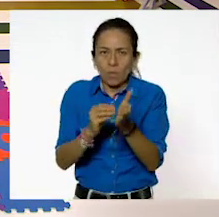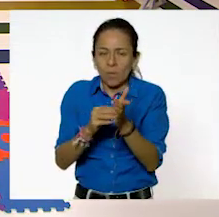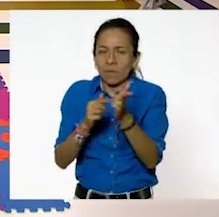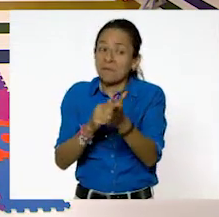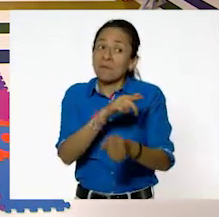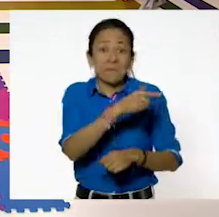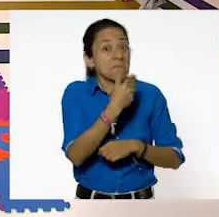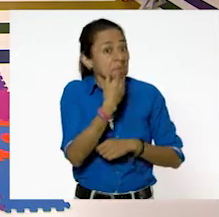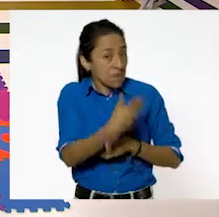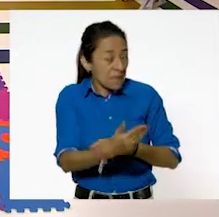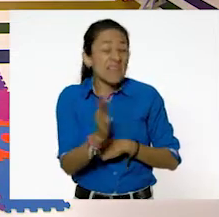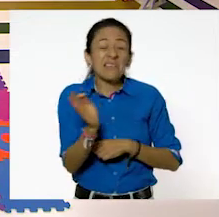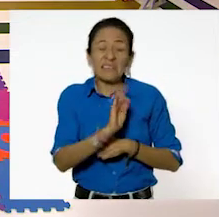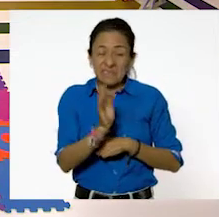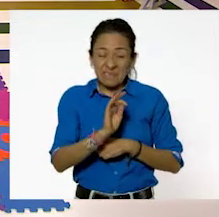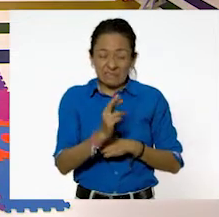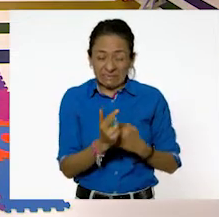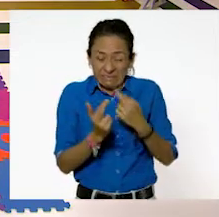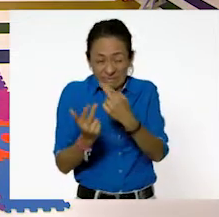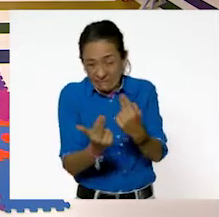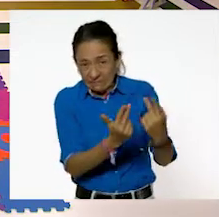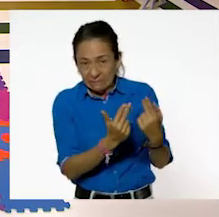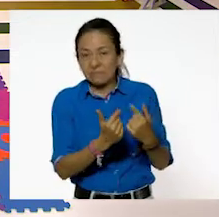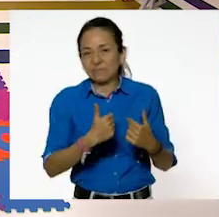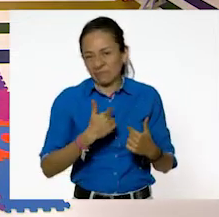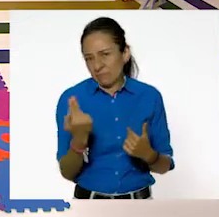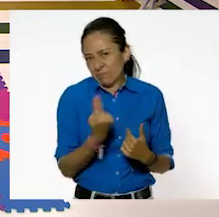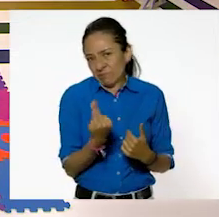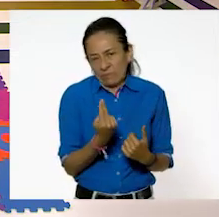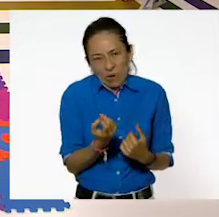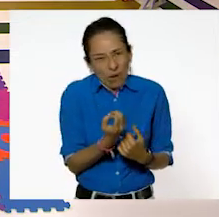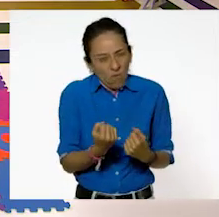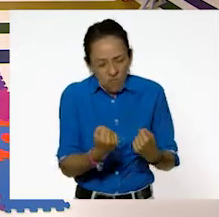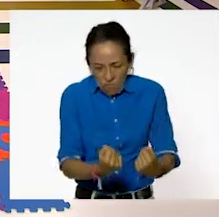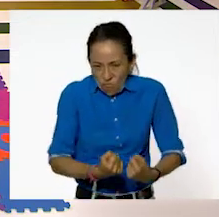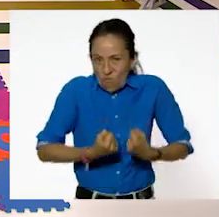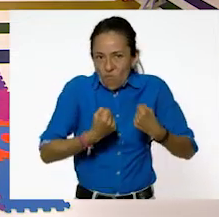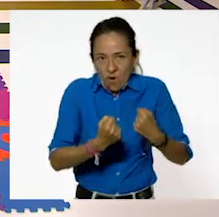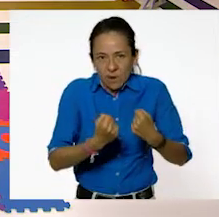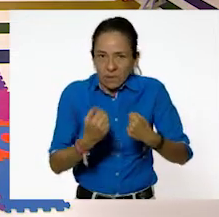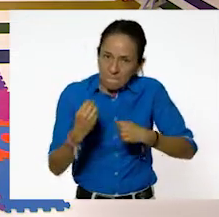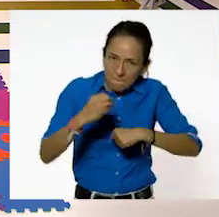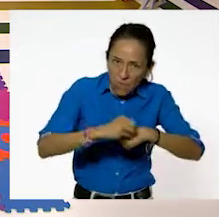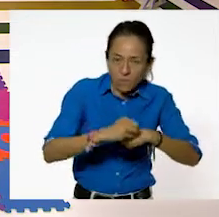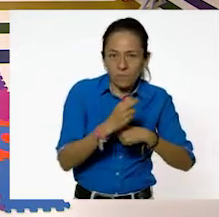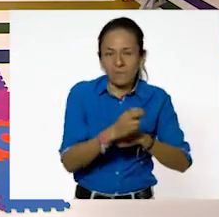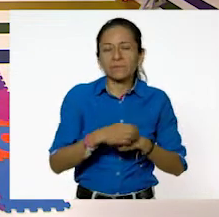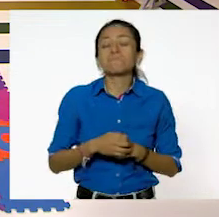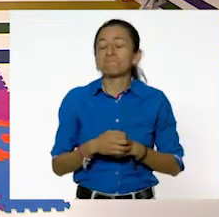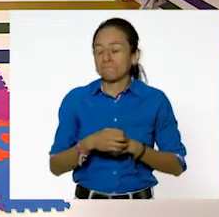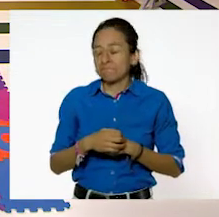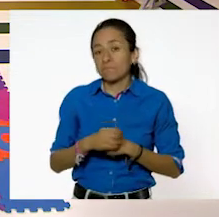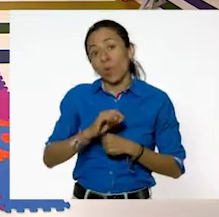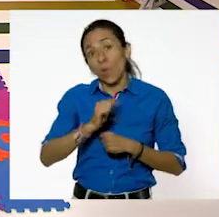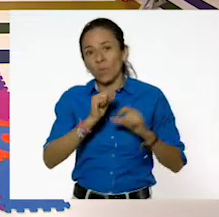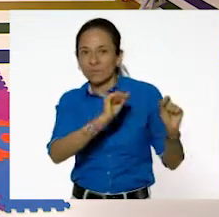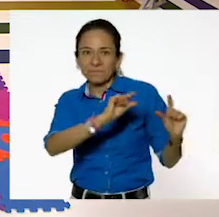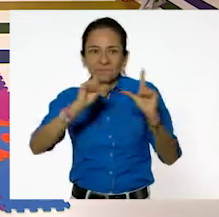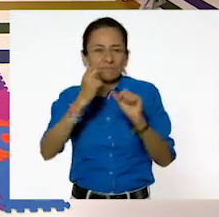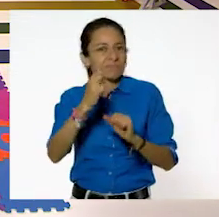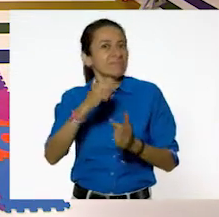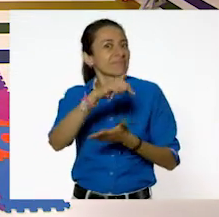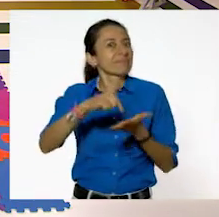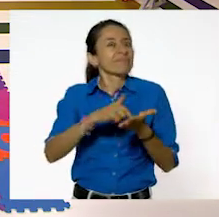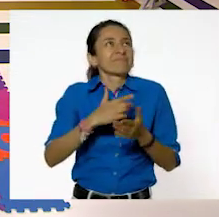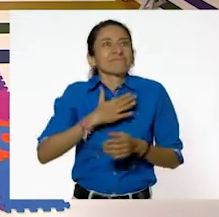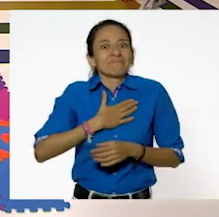fuerza para poderlos romper. Ahora, vamos a ver una imagen más que es de uno de mis lugares favoritos. A